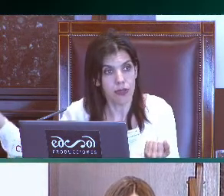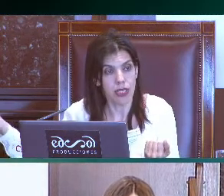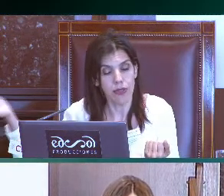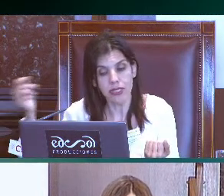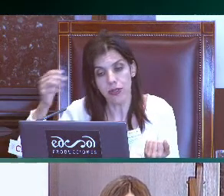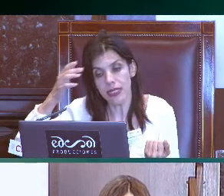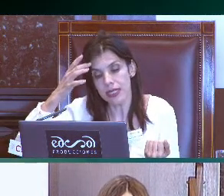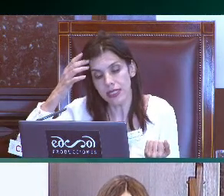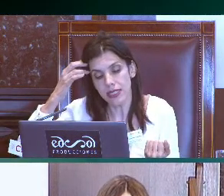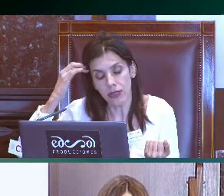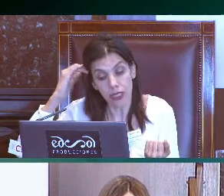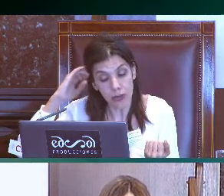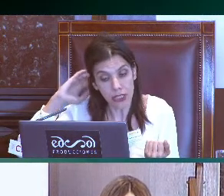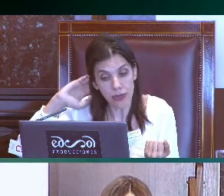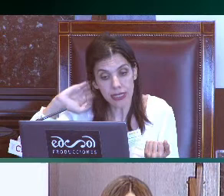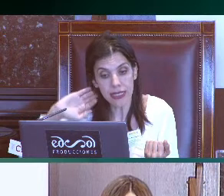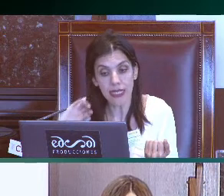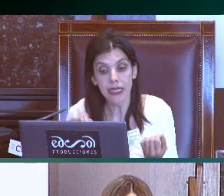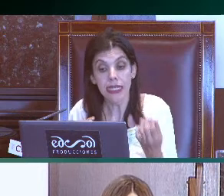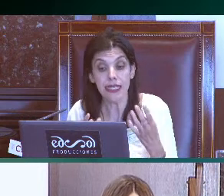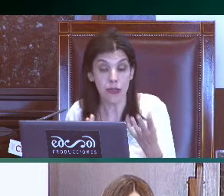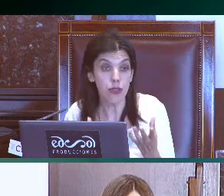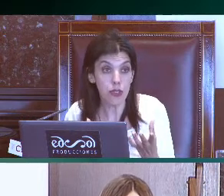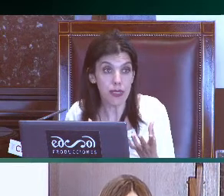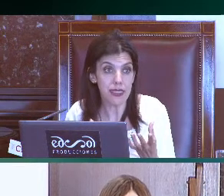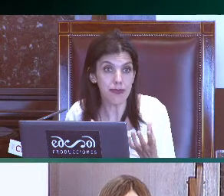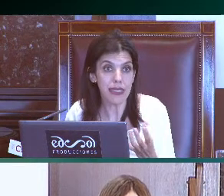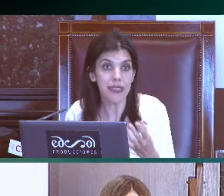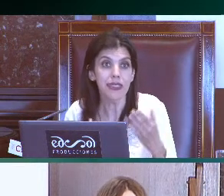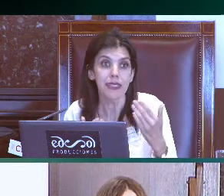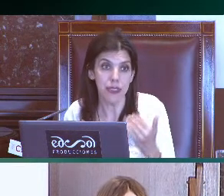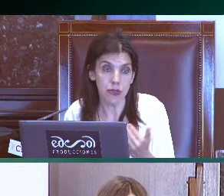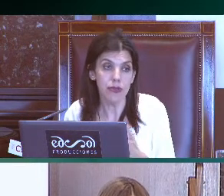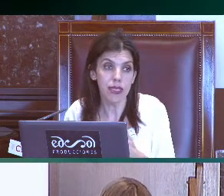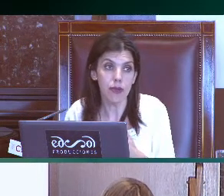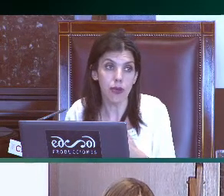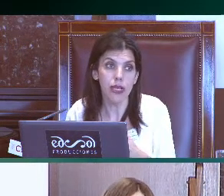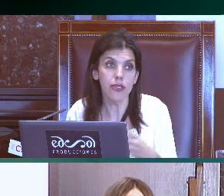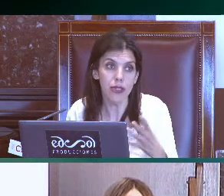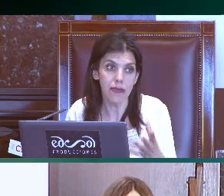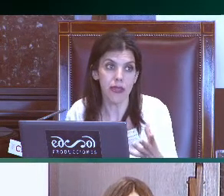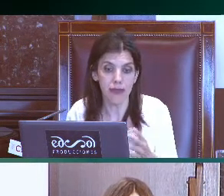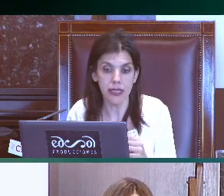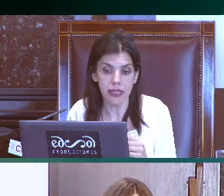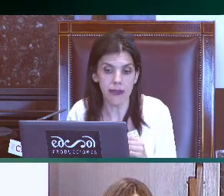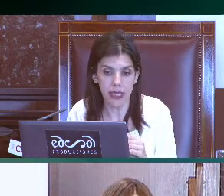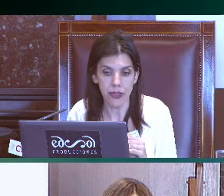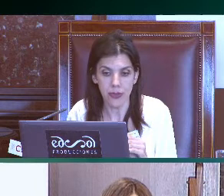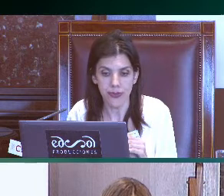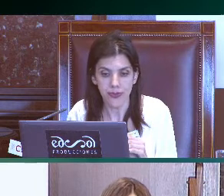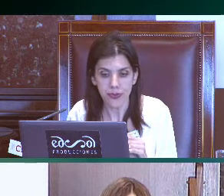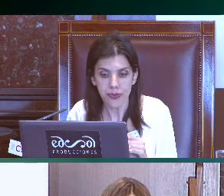con respecto a lengua de signo americana y lengua de signo británica, que uno de los participantes tiene un nivel de vocabulario especialmente